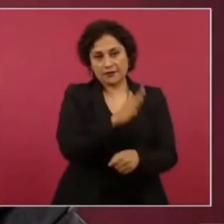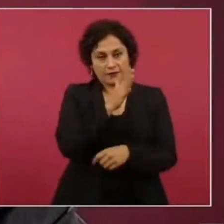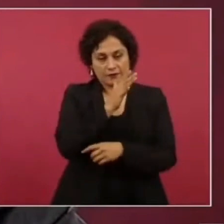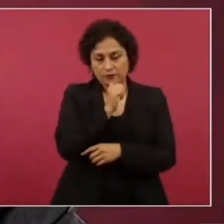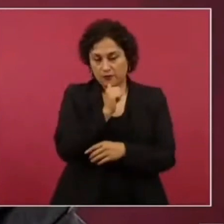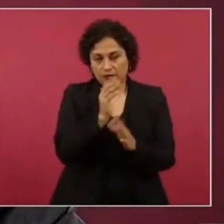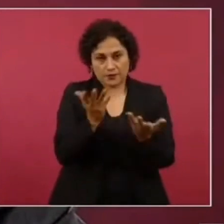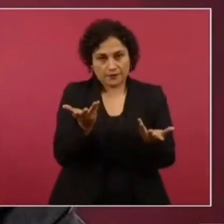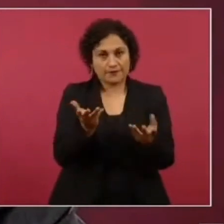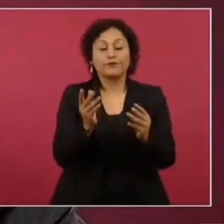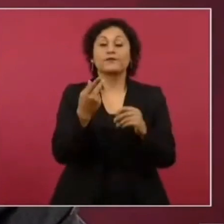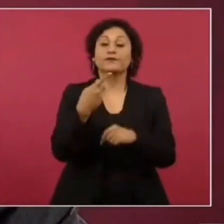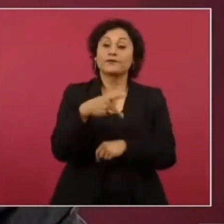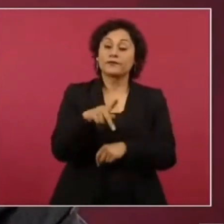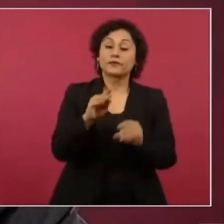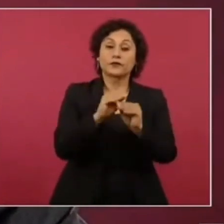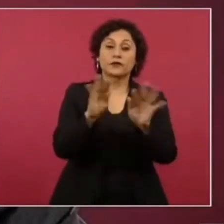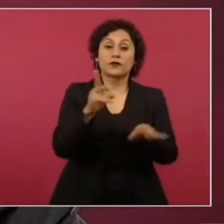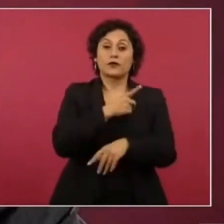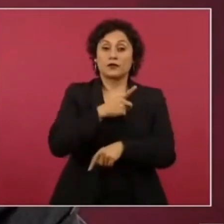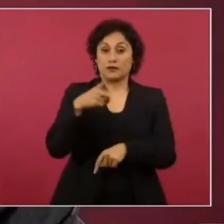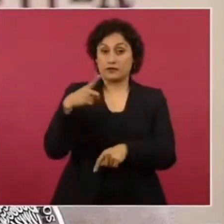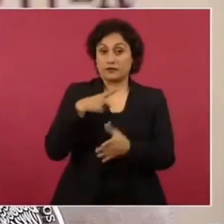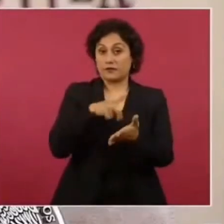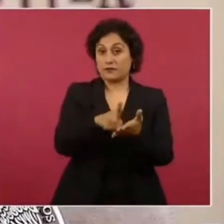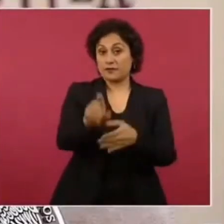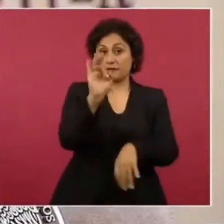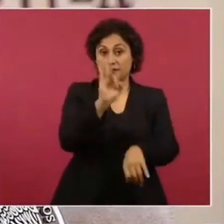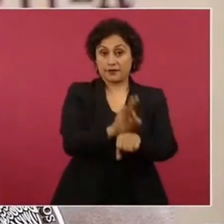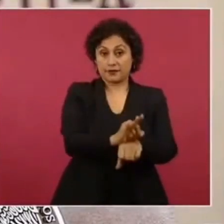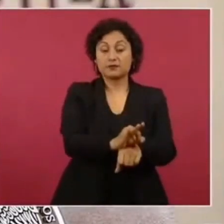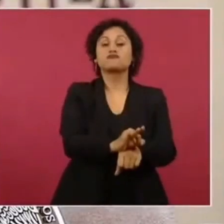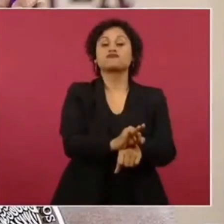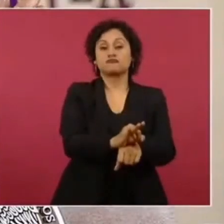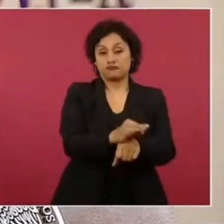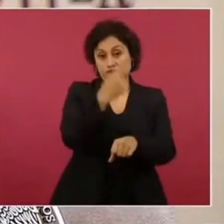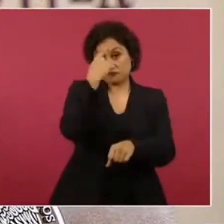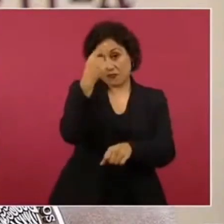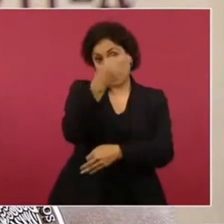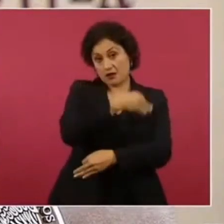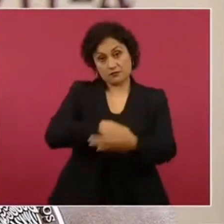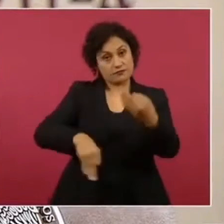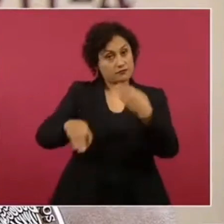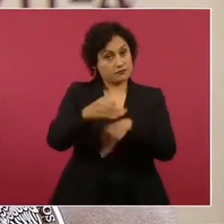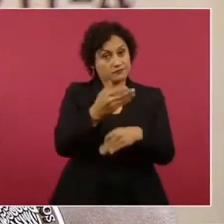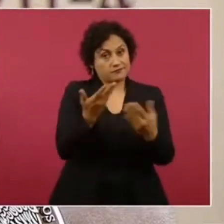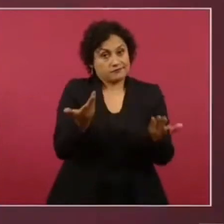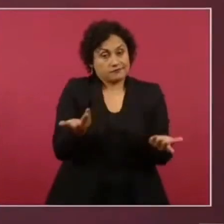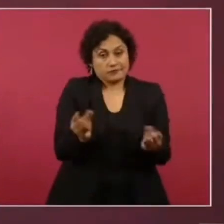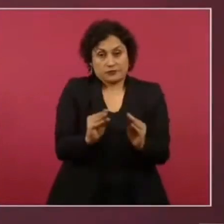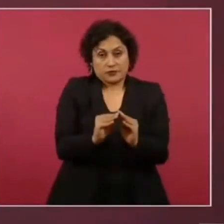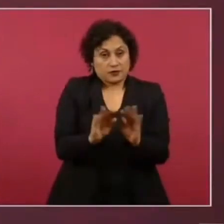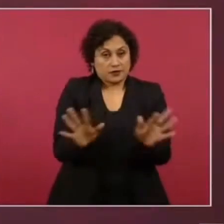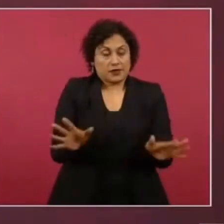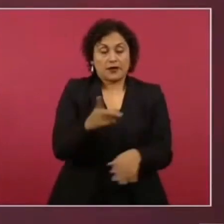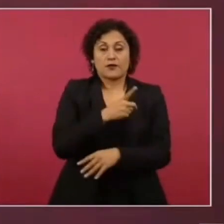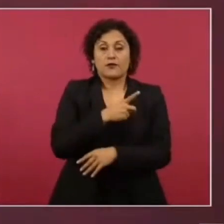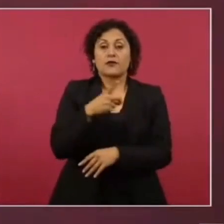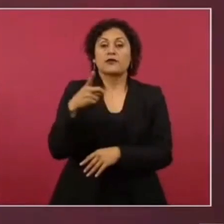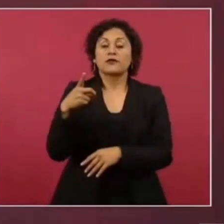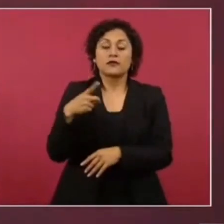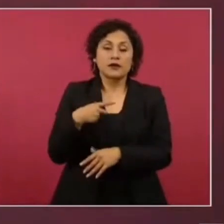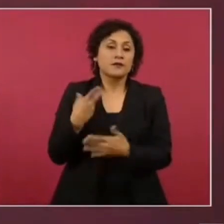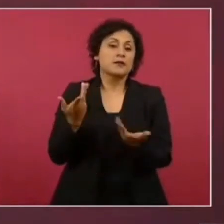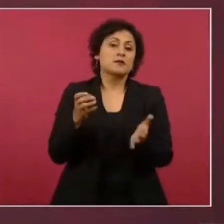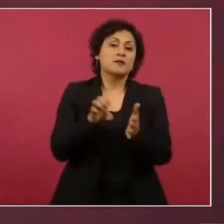que haber garantías para todos y sobre todo tratándose de todo